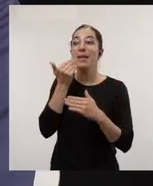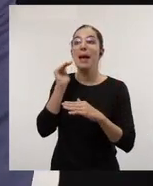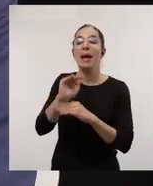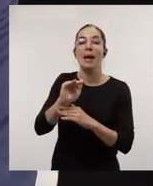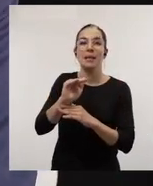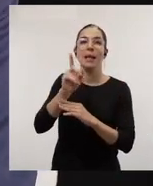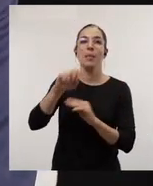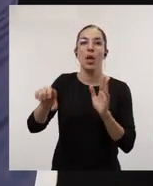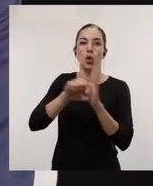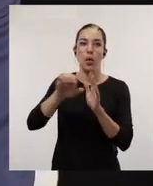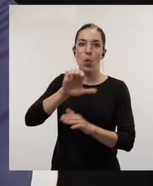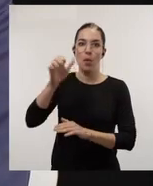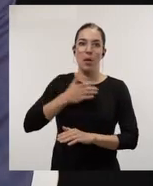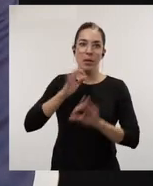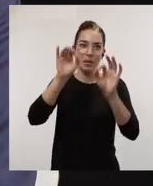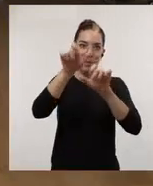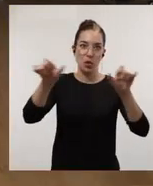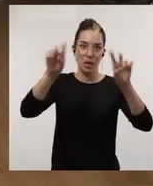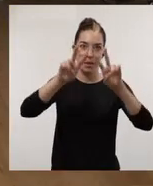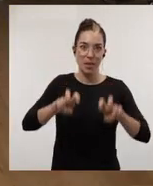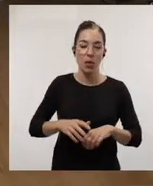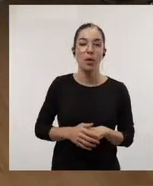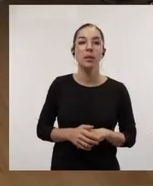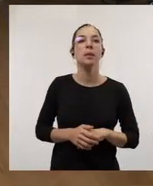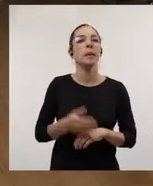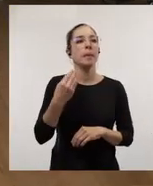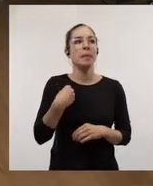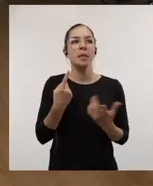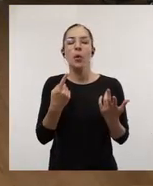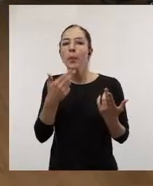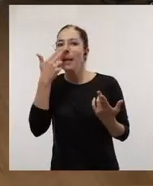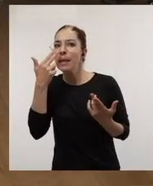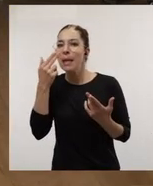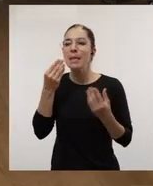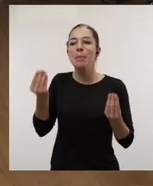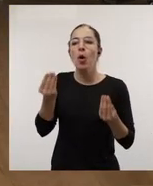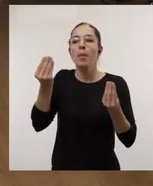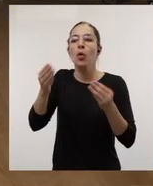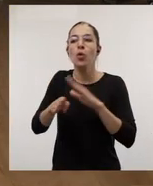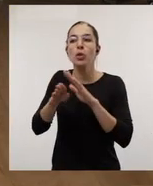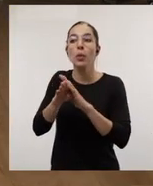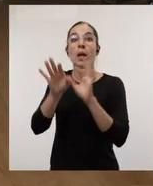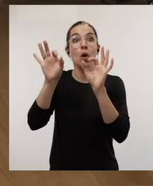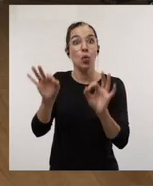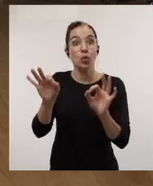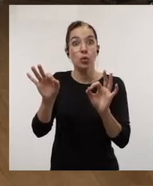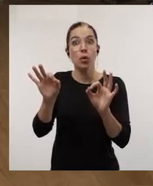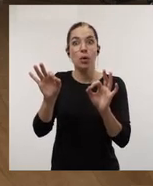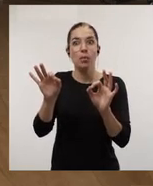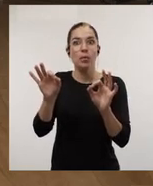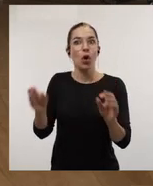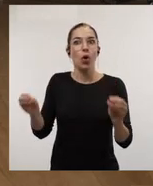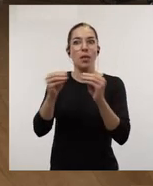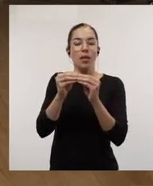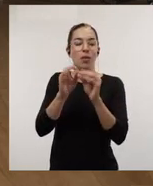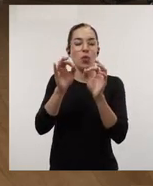Código Europeo del investigador. Y dentro de ese espíritu de mejora continua es donde encaja esa encuesta que vais a lanzar a